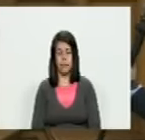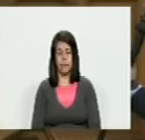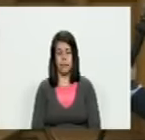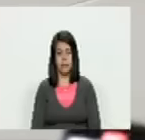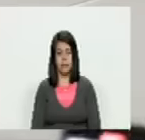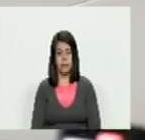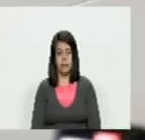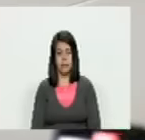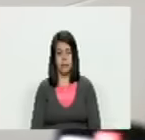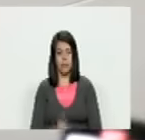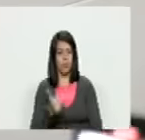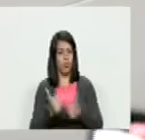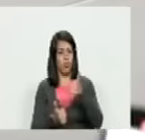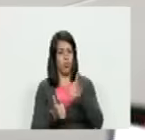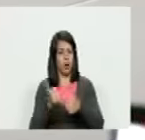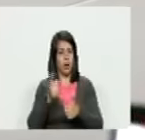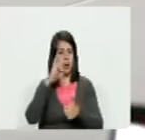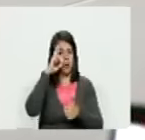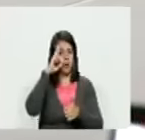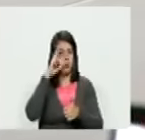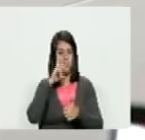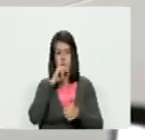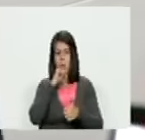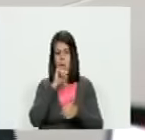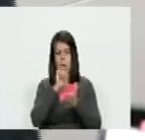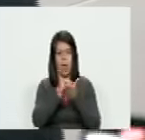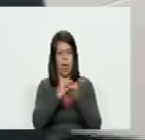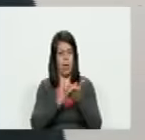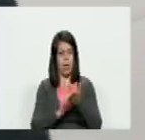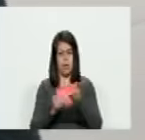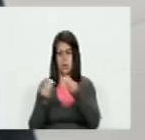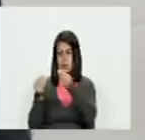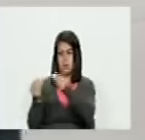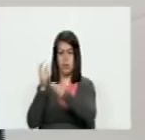cuál fue la razón para la cual no llevaron las actas